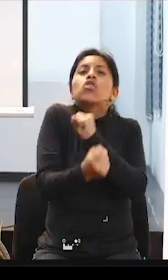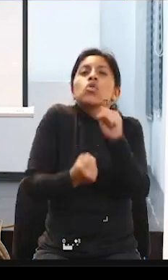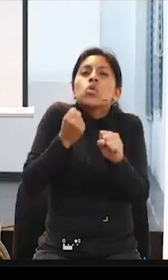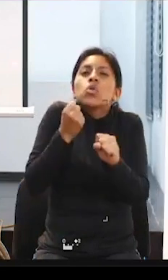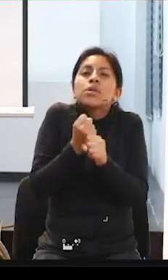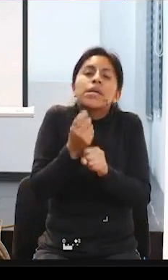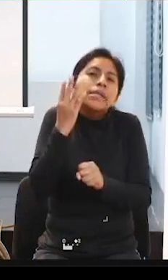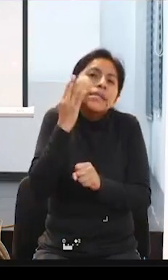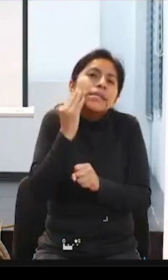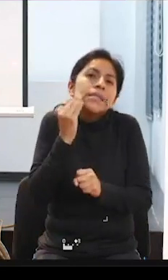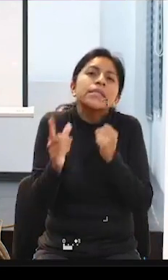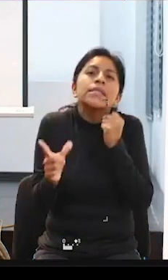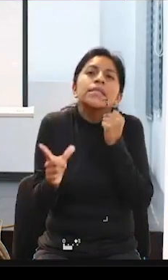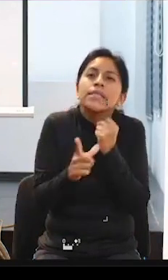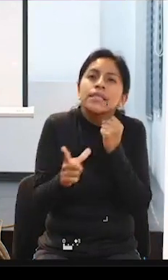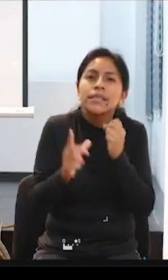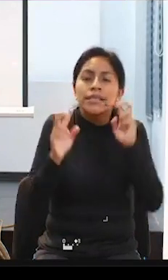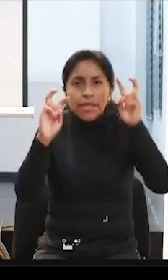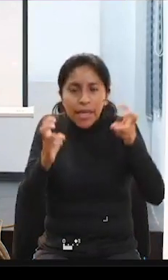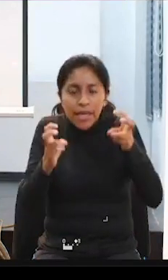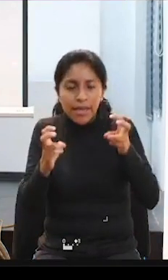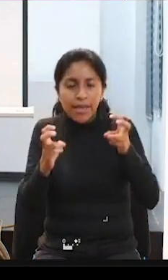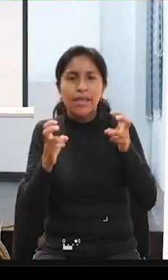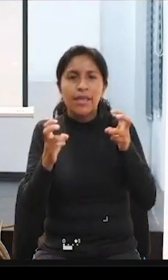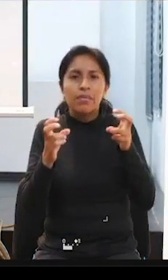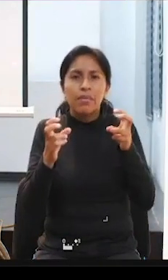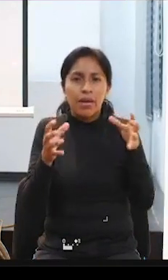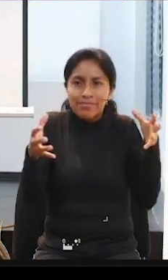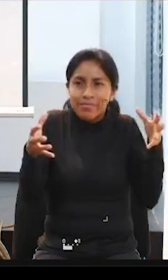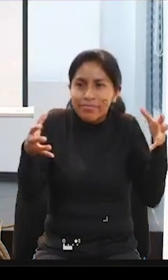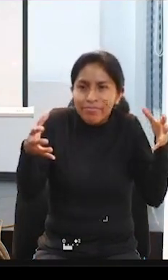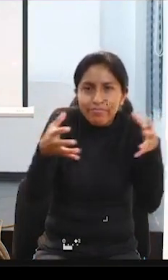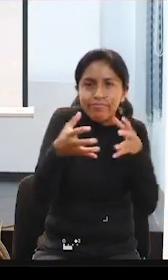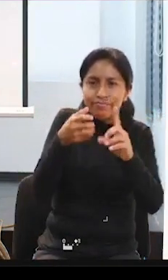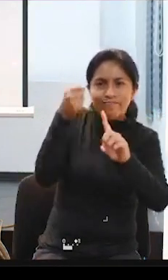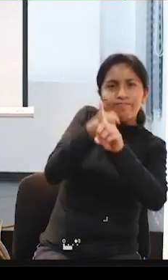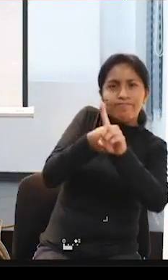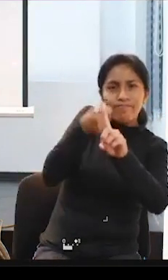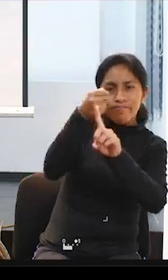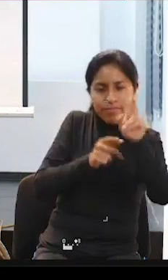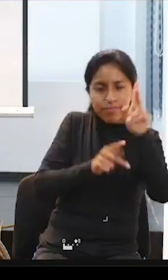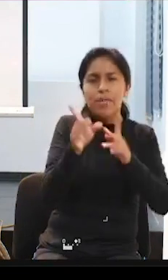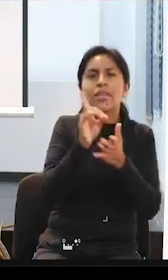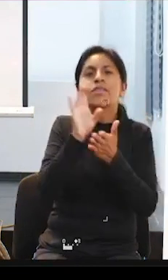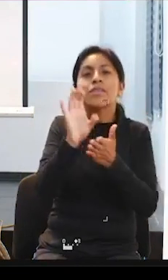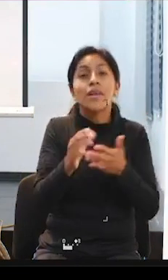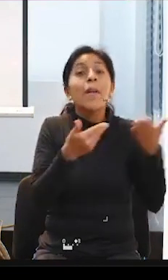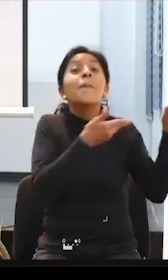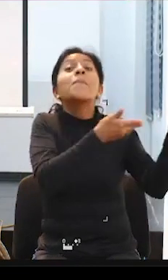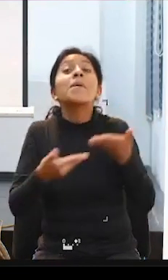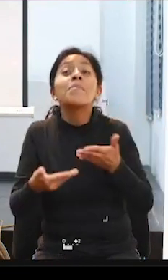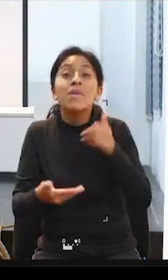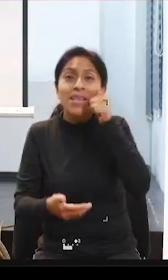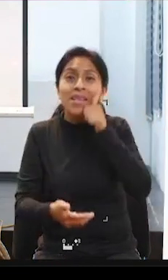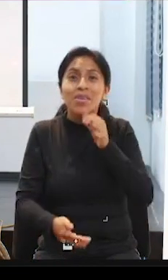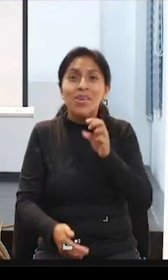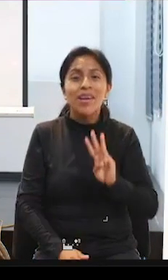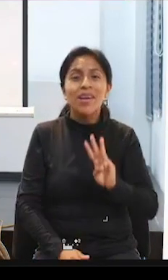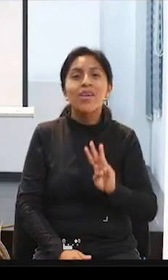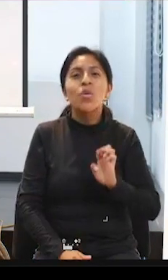y activista en los derechos del colectivo con discapacidad. Damos la bienvenida, Wendy. Bueno,